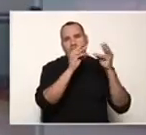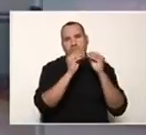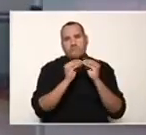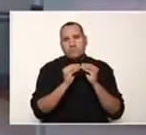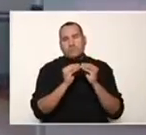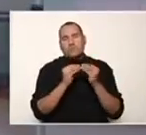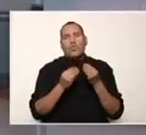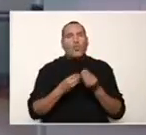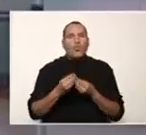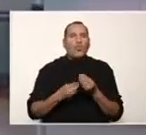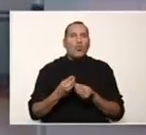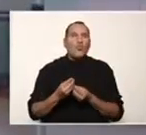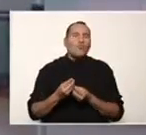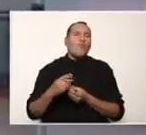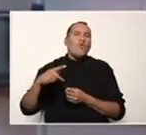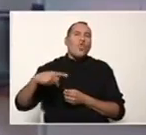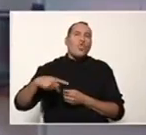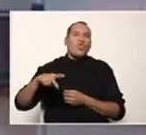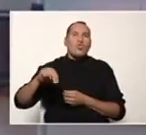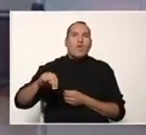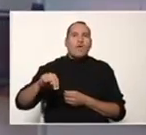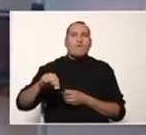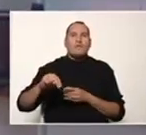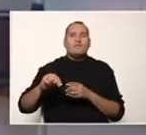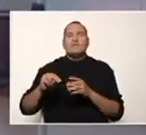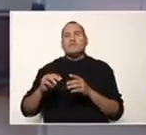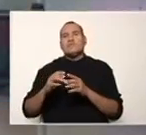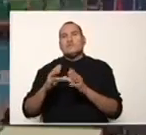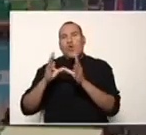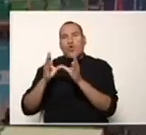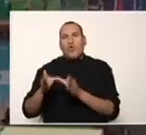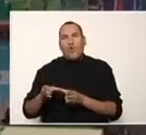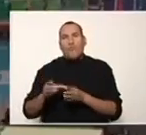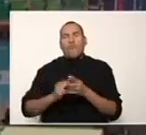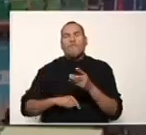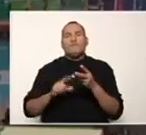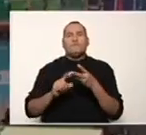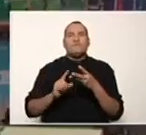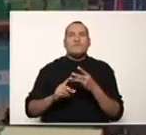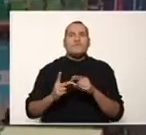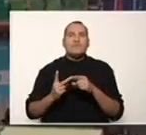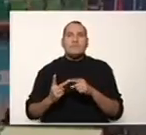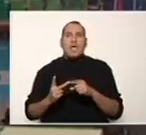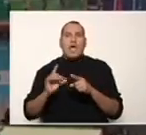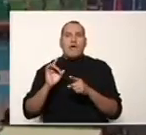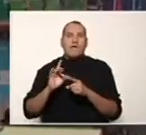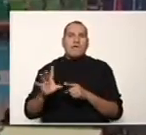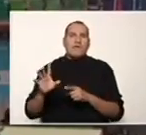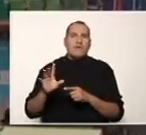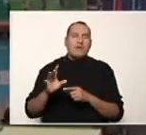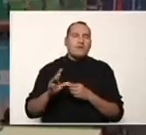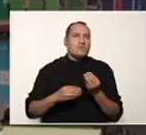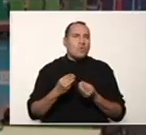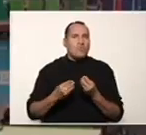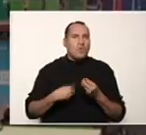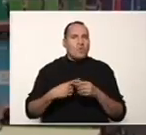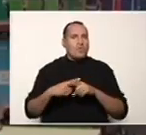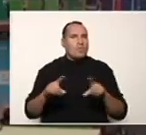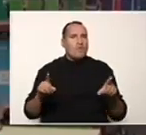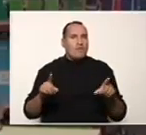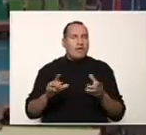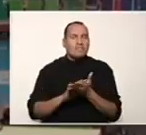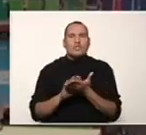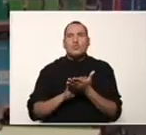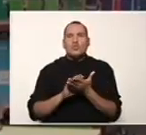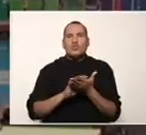productos notables, la racionalización y la factorización, vamos a visualizar una forma distinta de